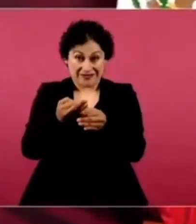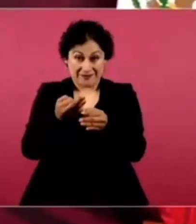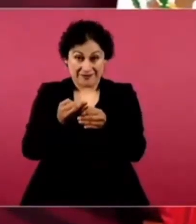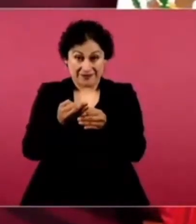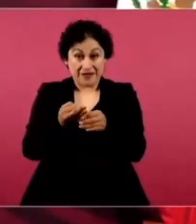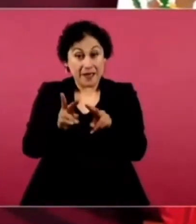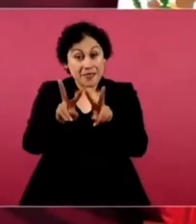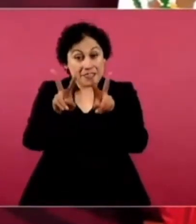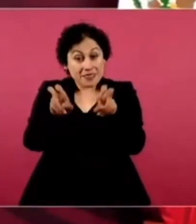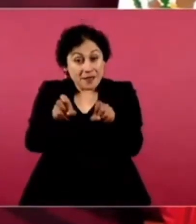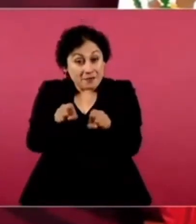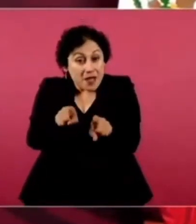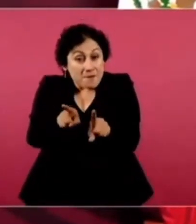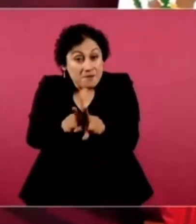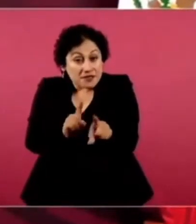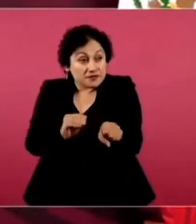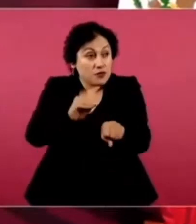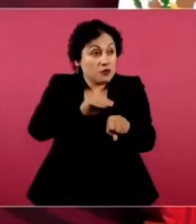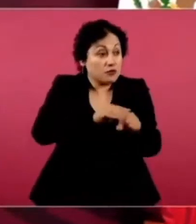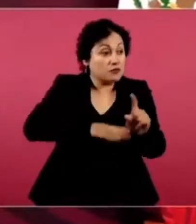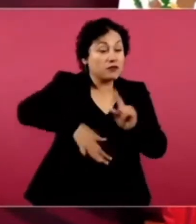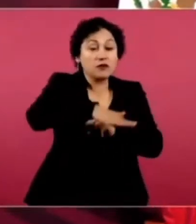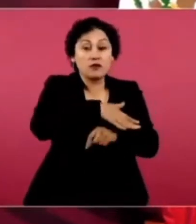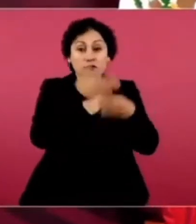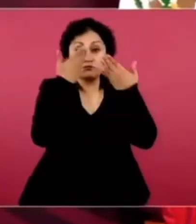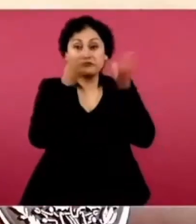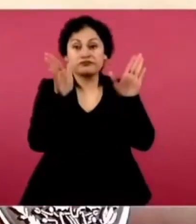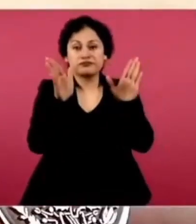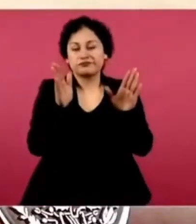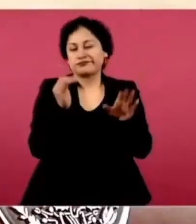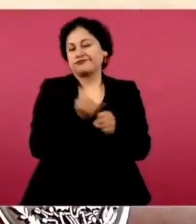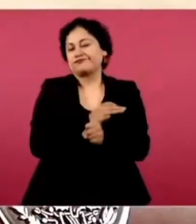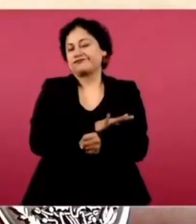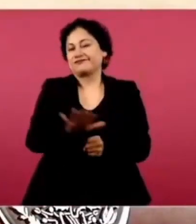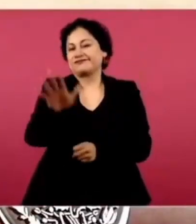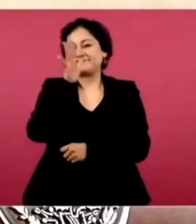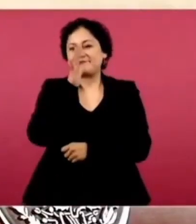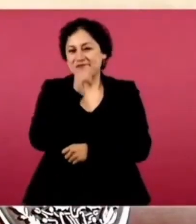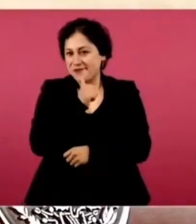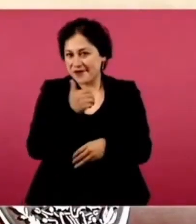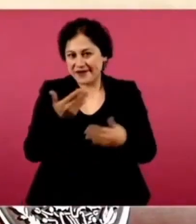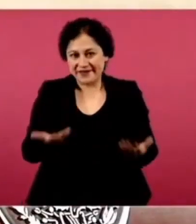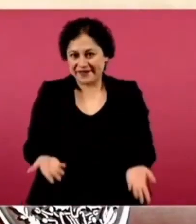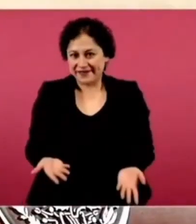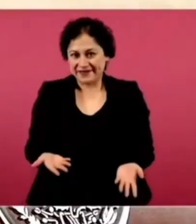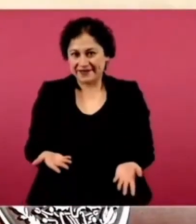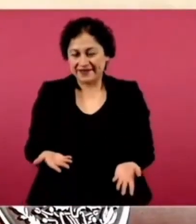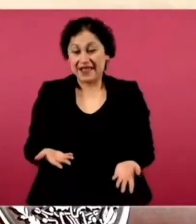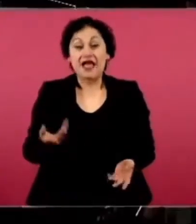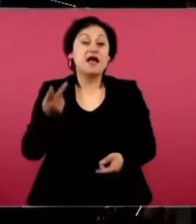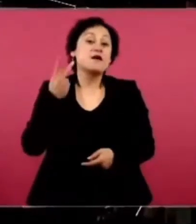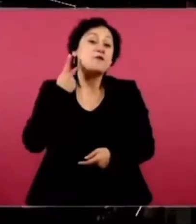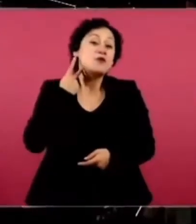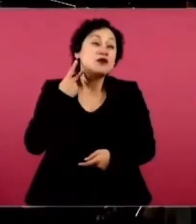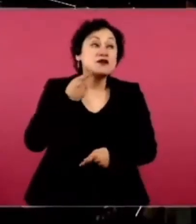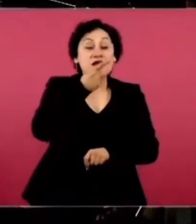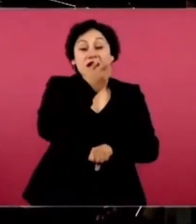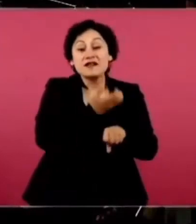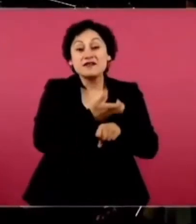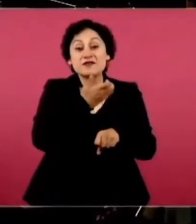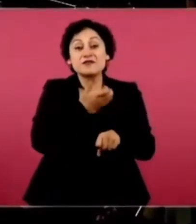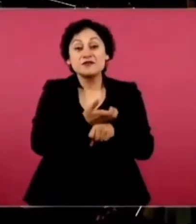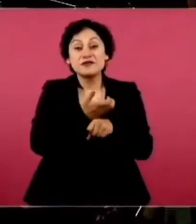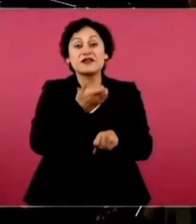botellas viejas. No cambian tu estrategia. Están mal